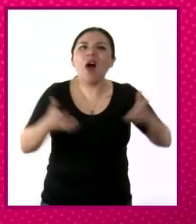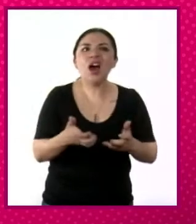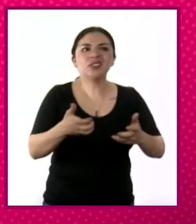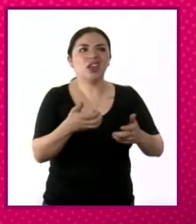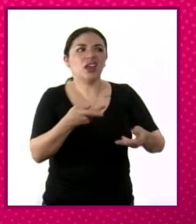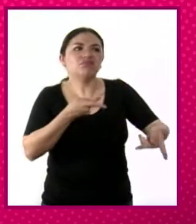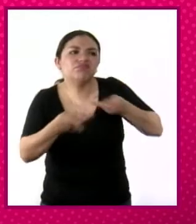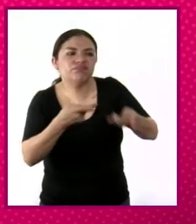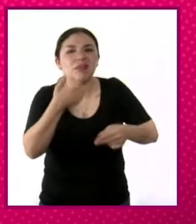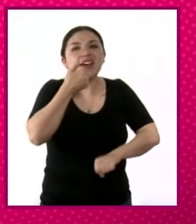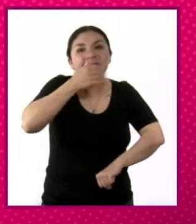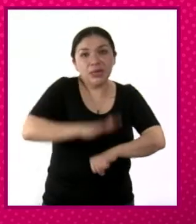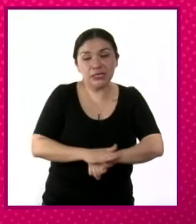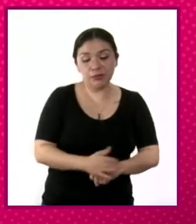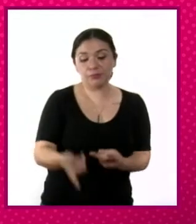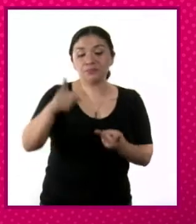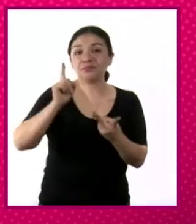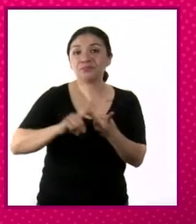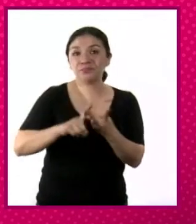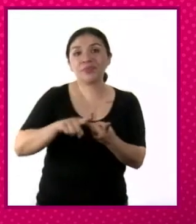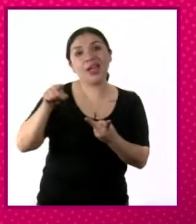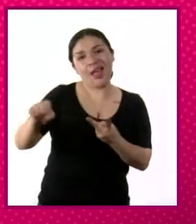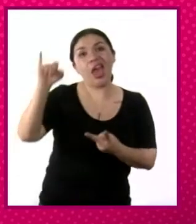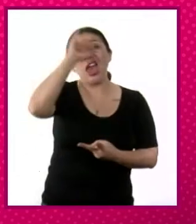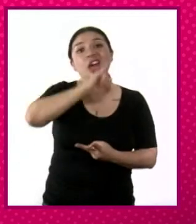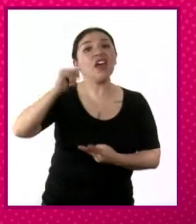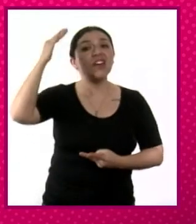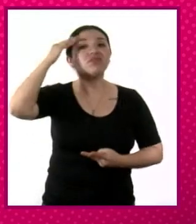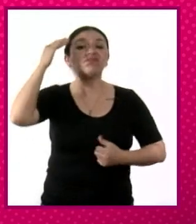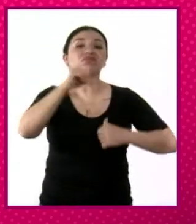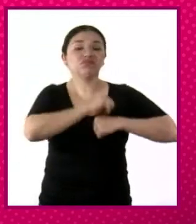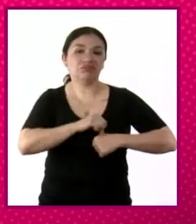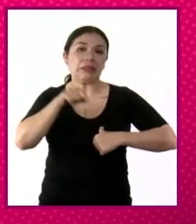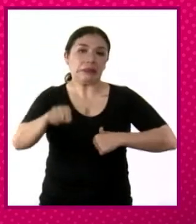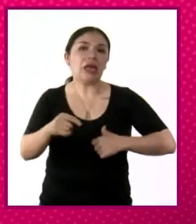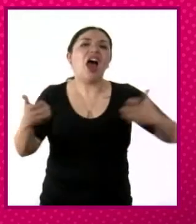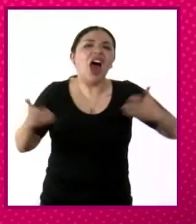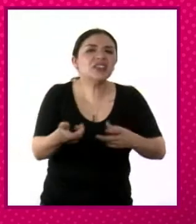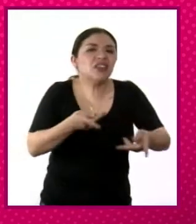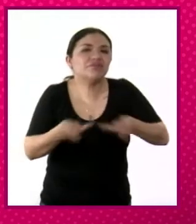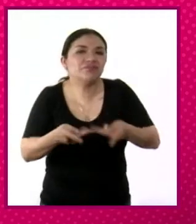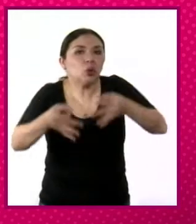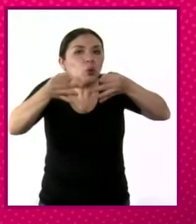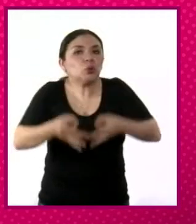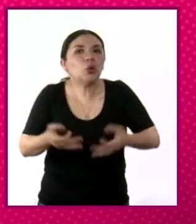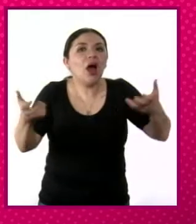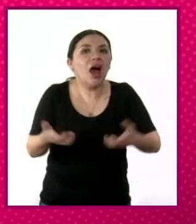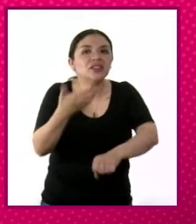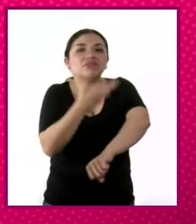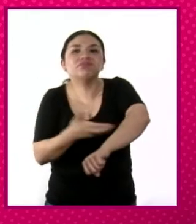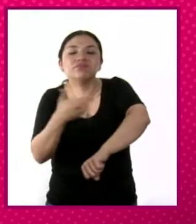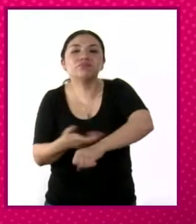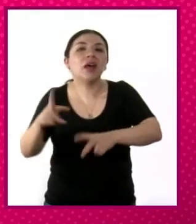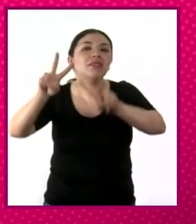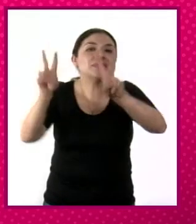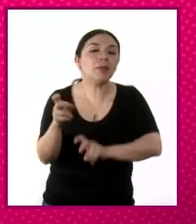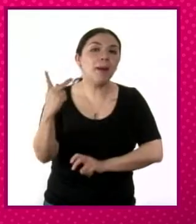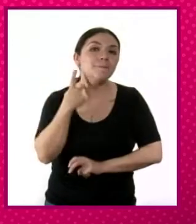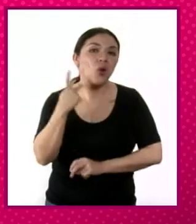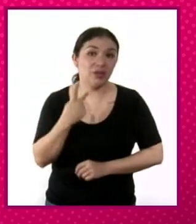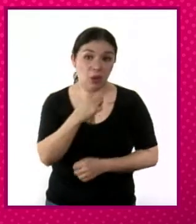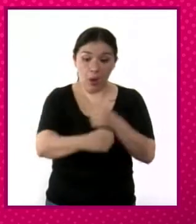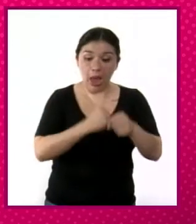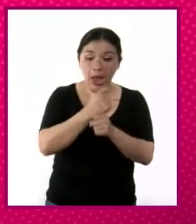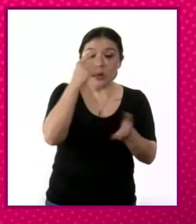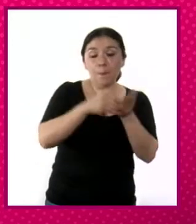tareas administrativas y otra es el jefe máximo que se ocupa pues en realidad de las cuestiones políticas, ¿no? De